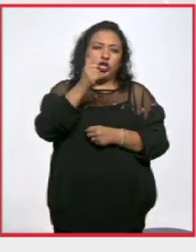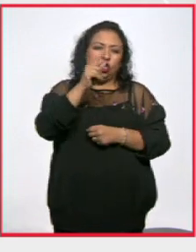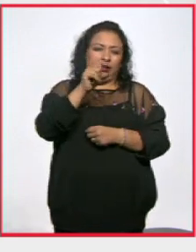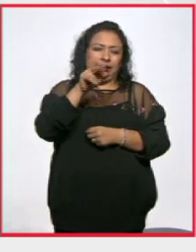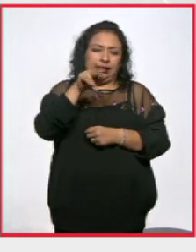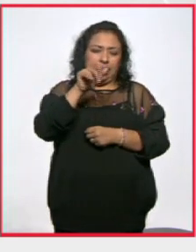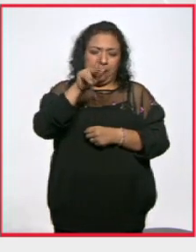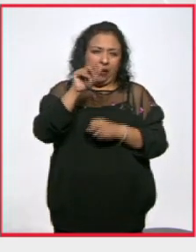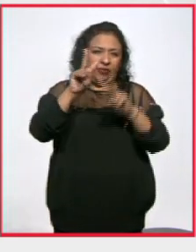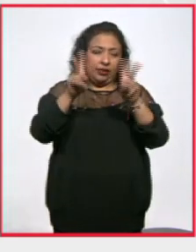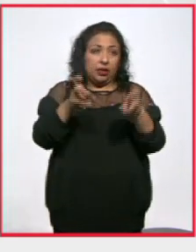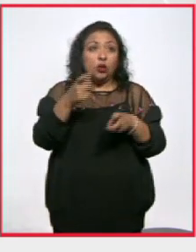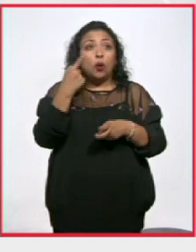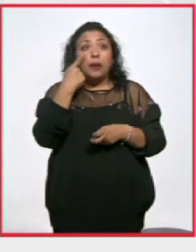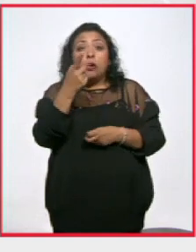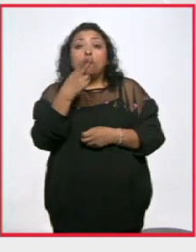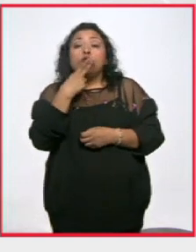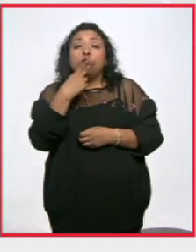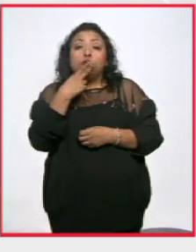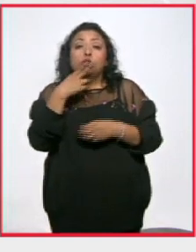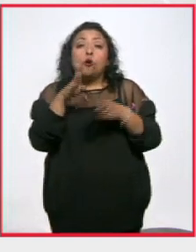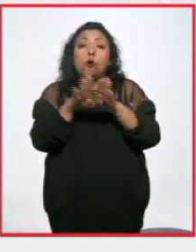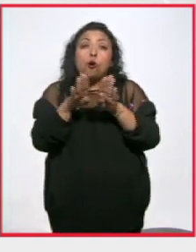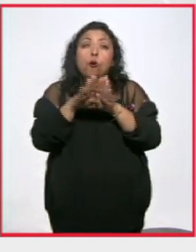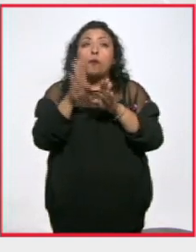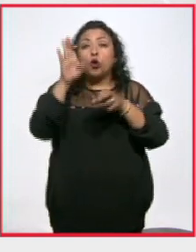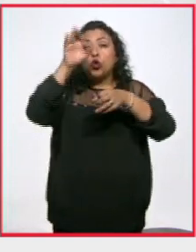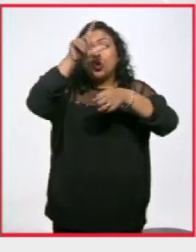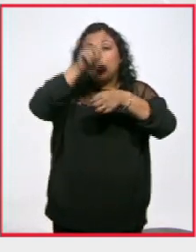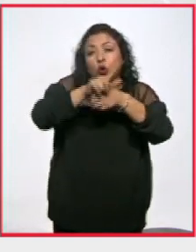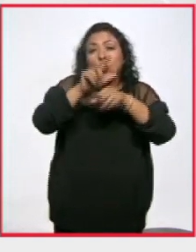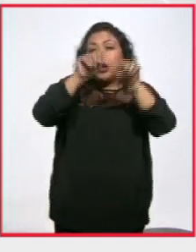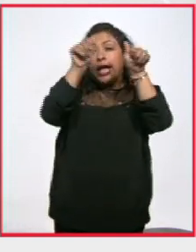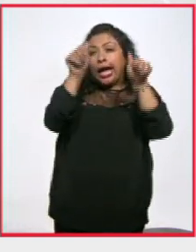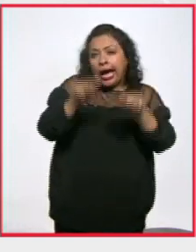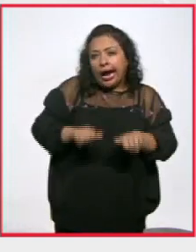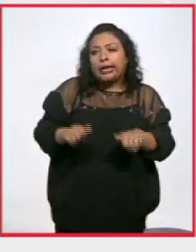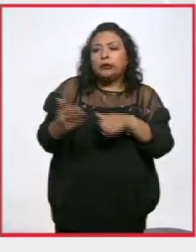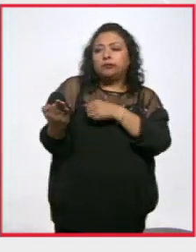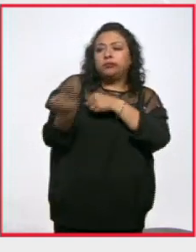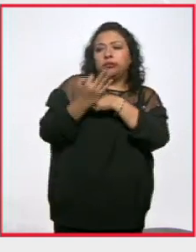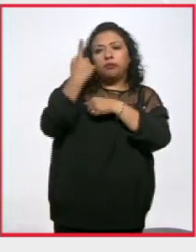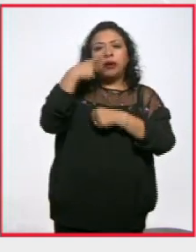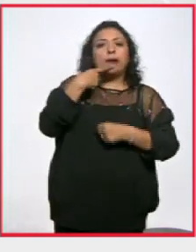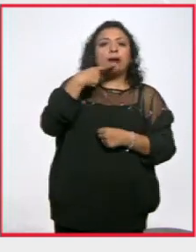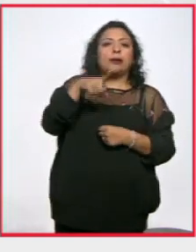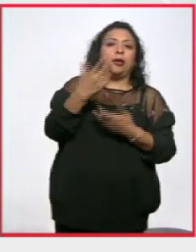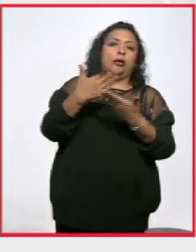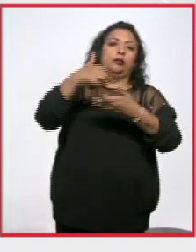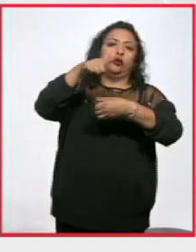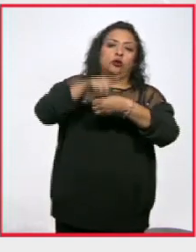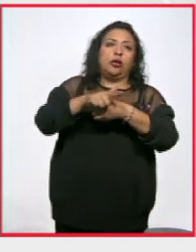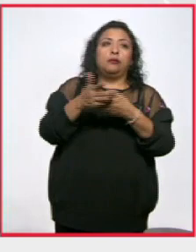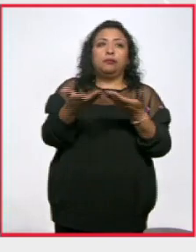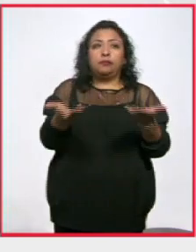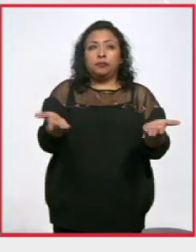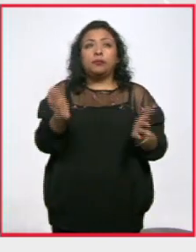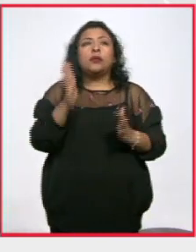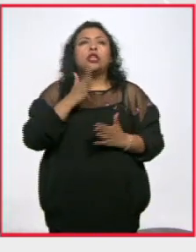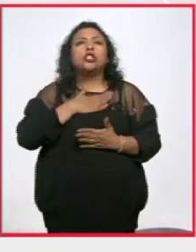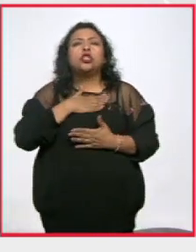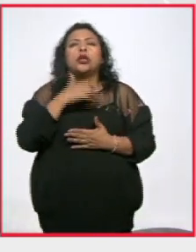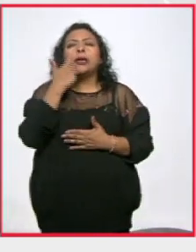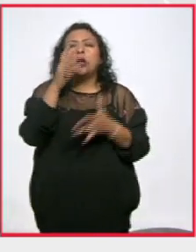de nueva cuenta, el uso de la cultura, del arte para la denuncia social. Gracias. Yo